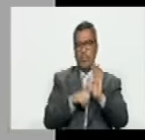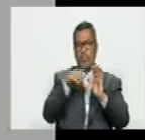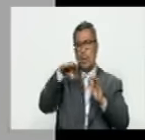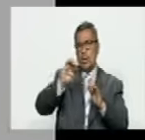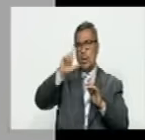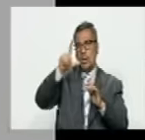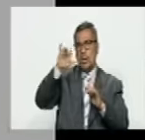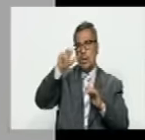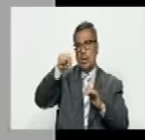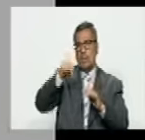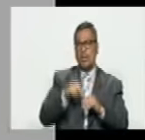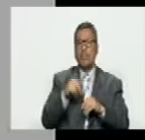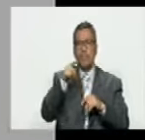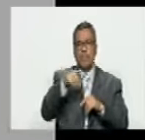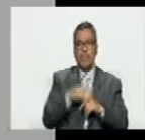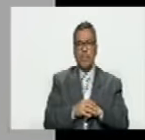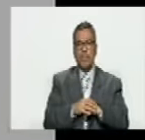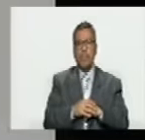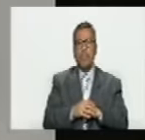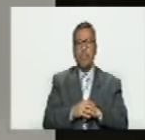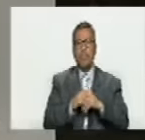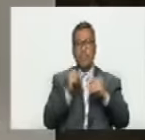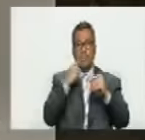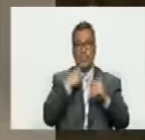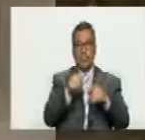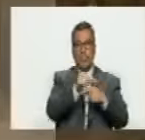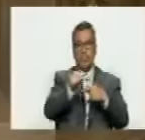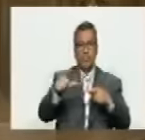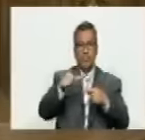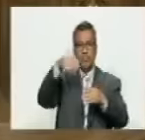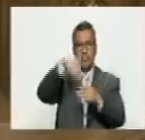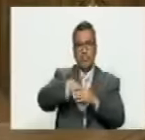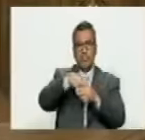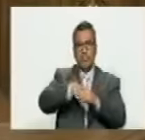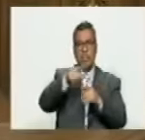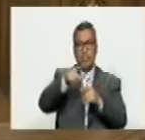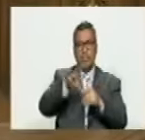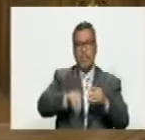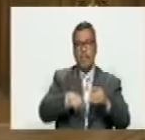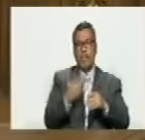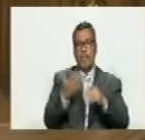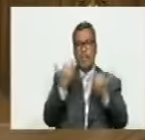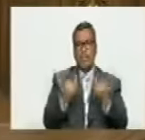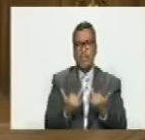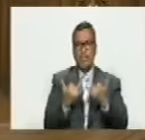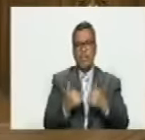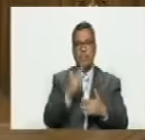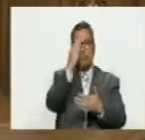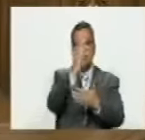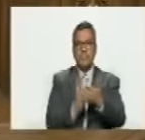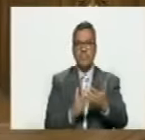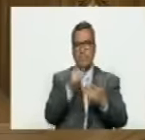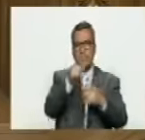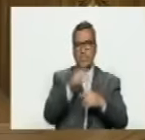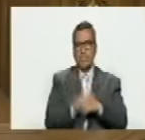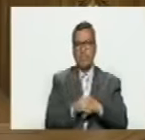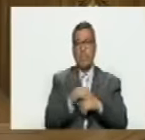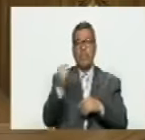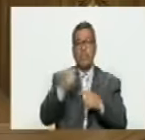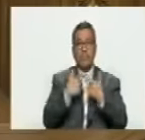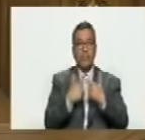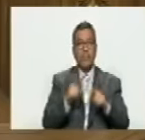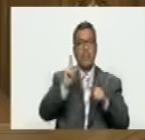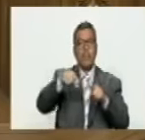que está diciendo mire oferta en la semana de las elecciones usted puede claro mitad de precio etcétera pero además